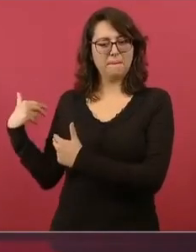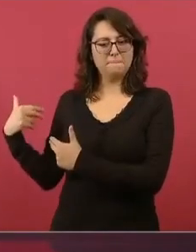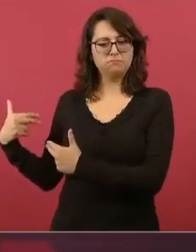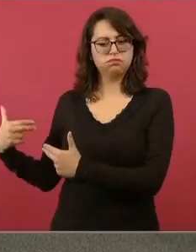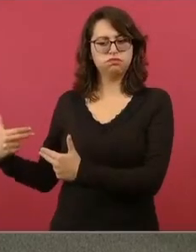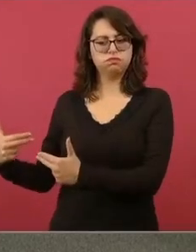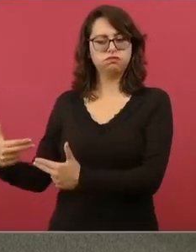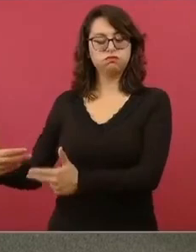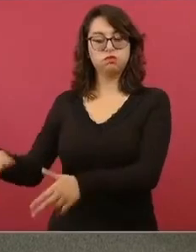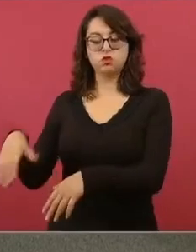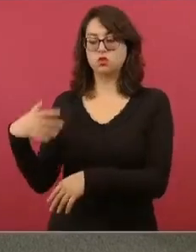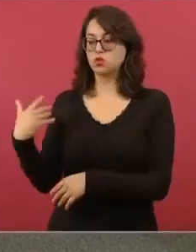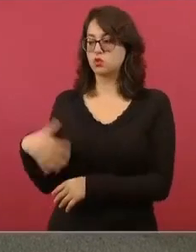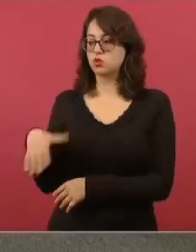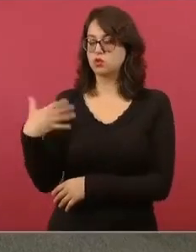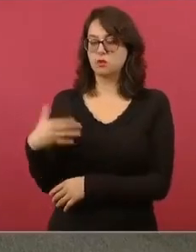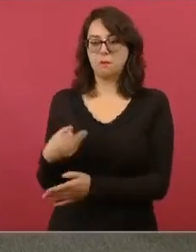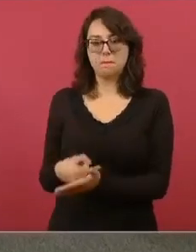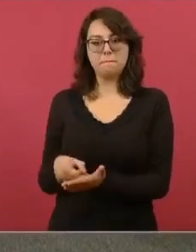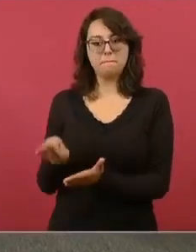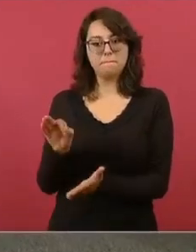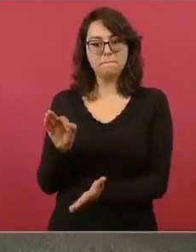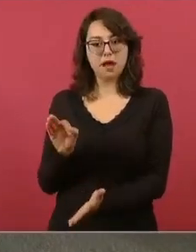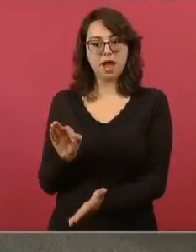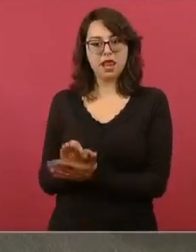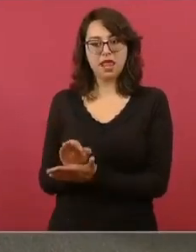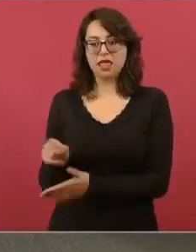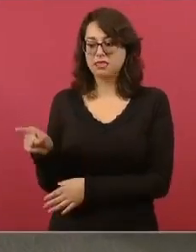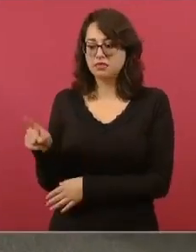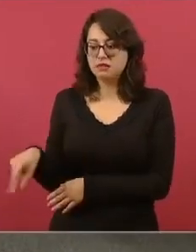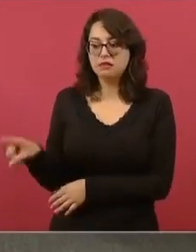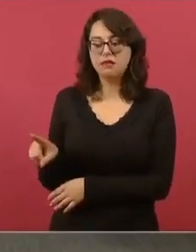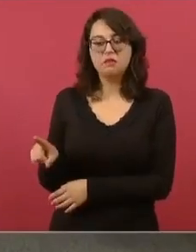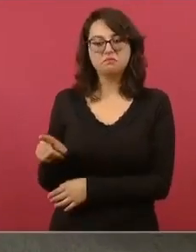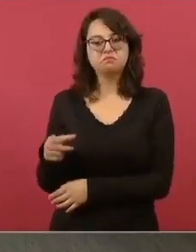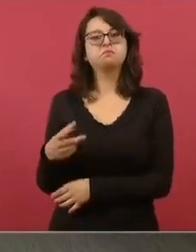autoritarismo, durante el porfiriato,